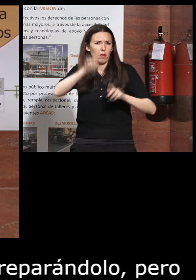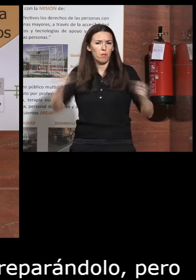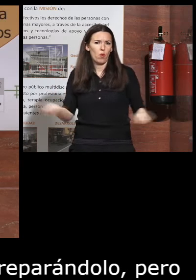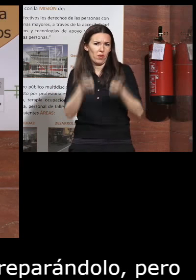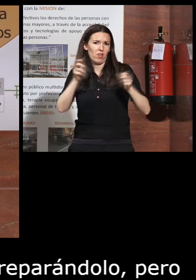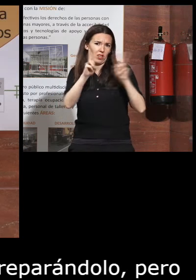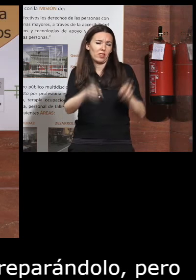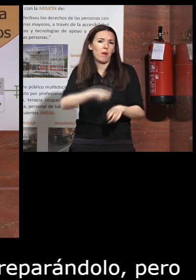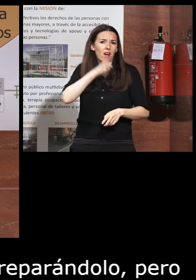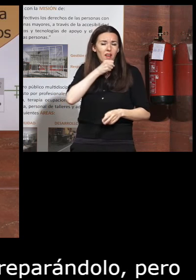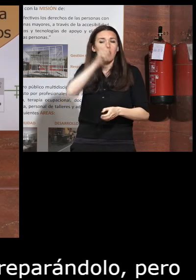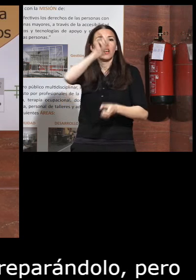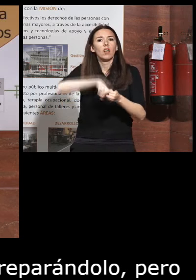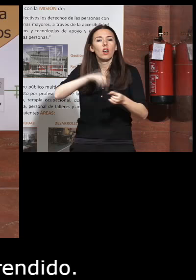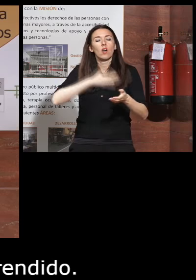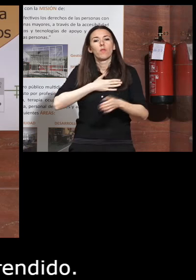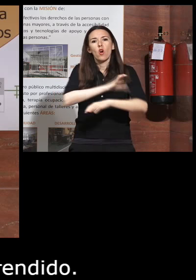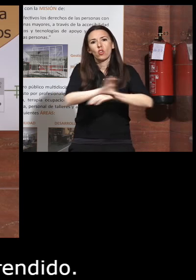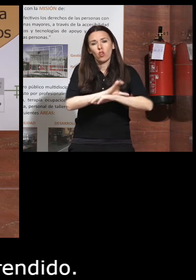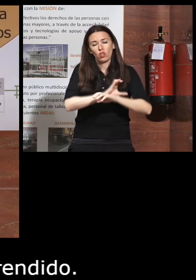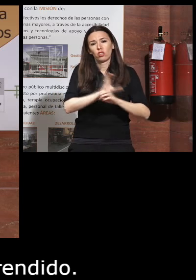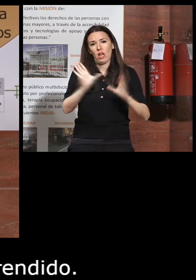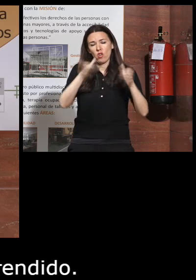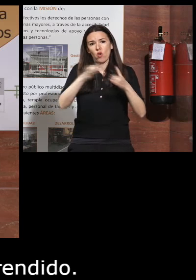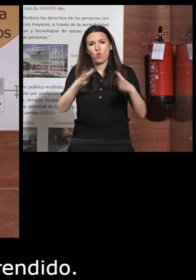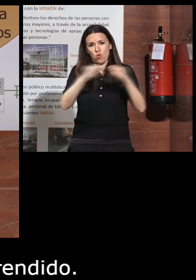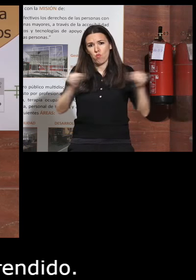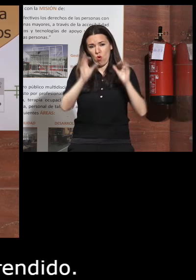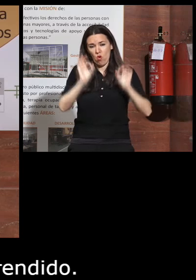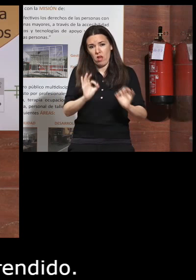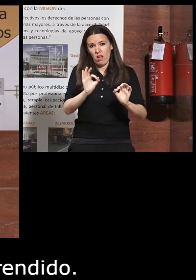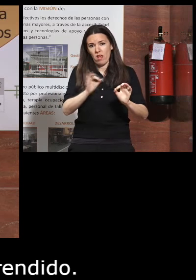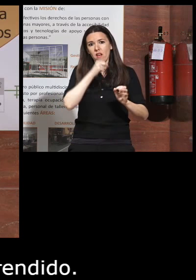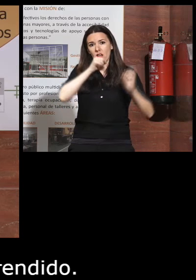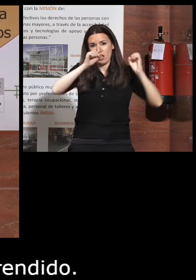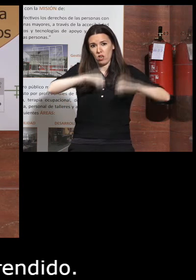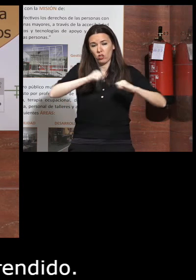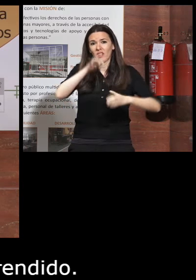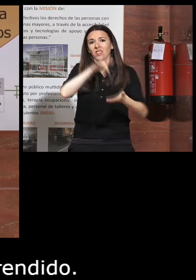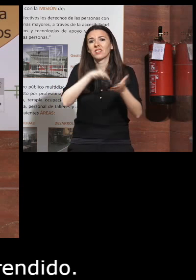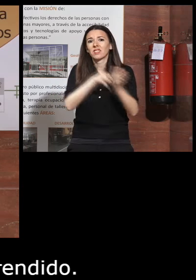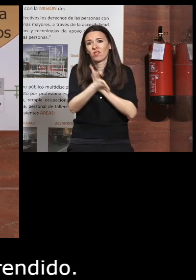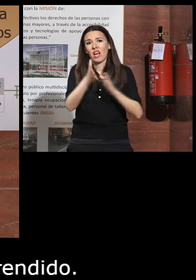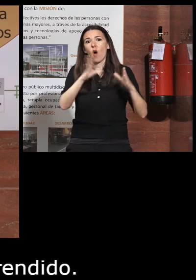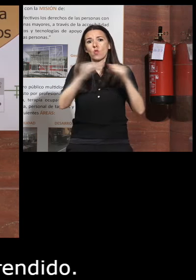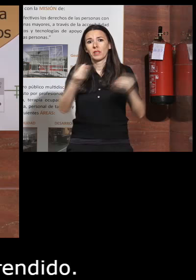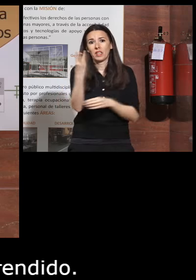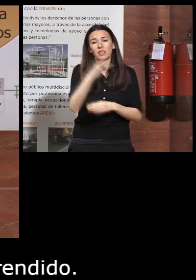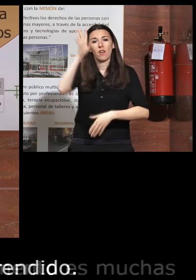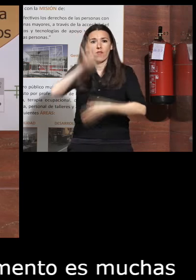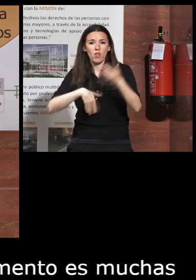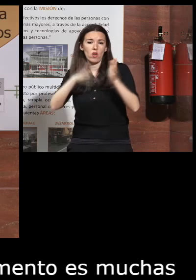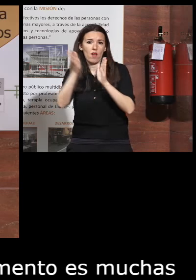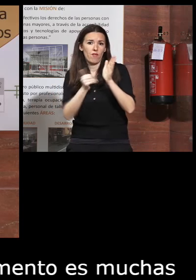en gerontología es miembro del consell del grupo interuniversitario de investigación en gerontología que es un grupo entre tres universidades la de Barcelona la de